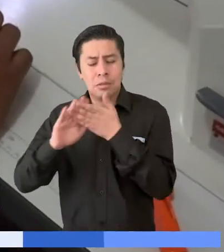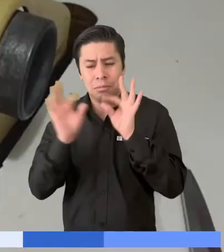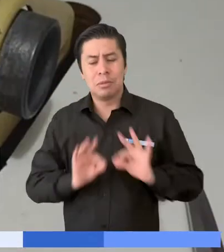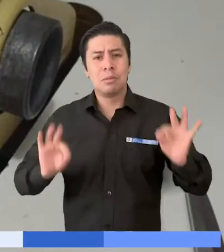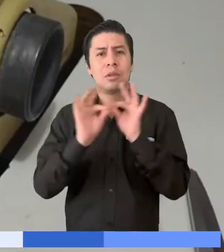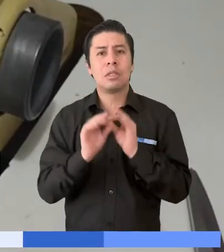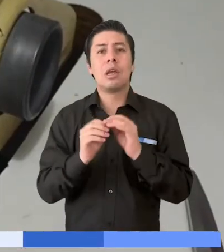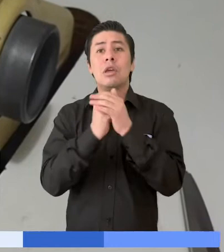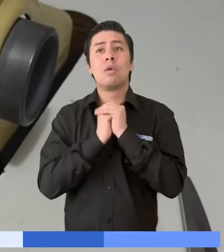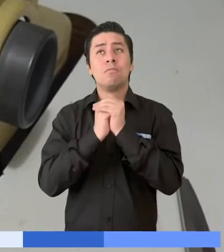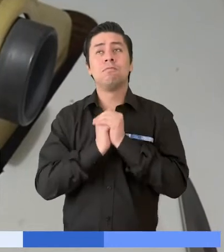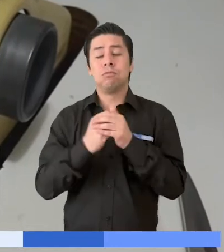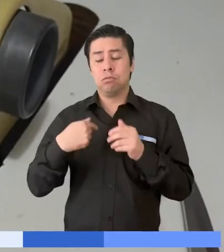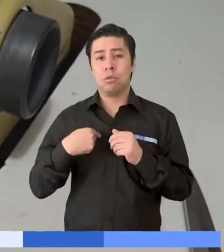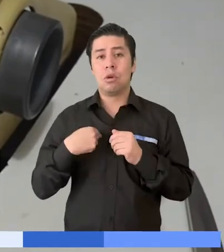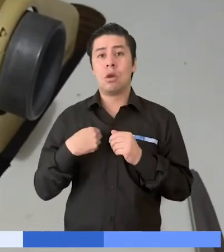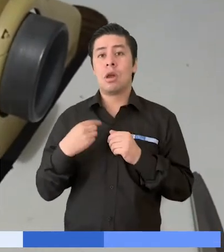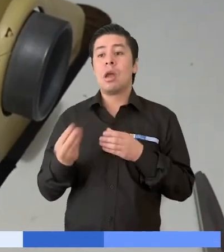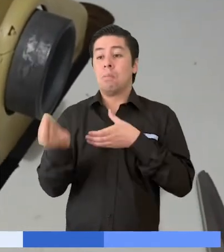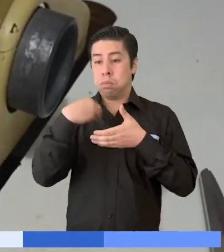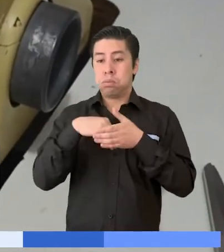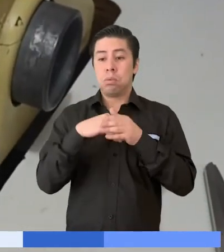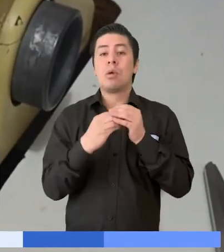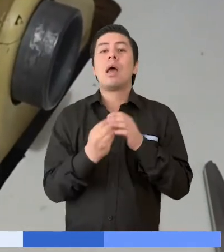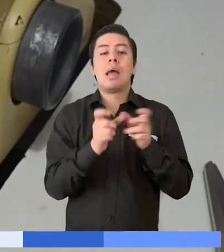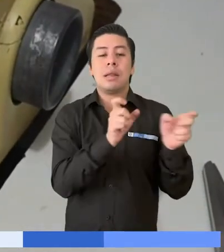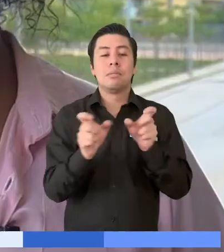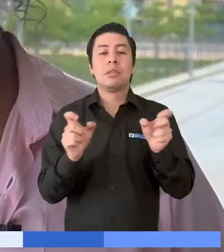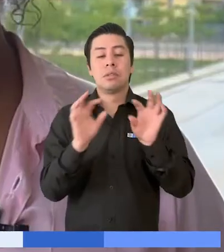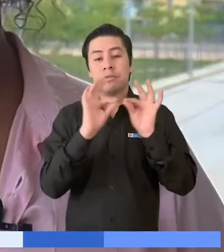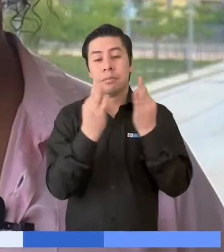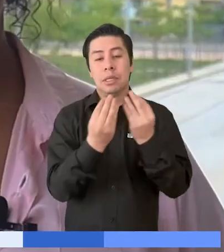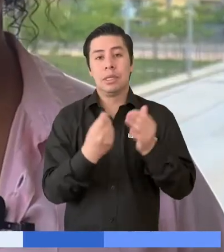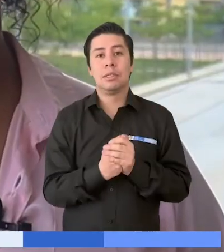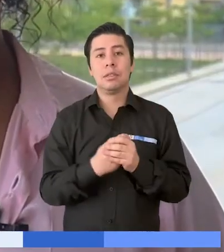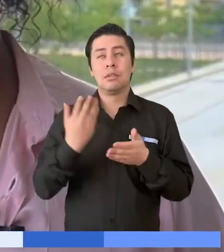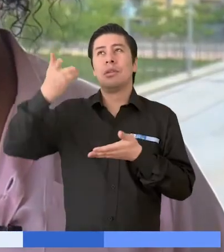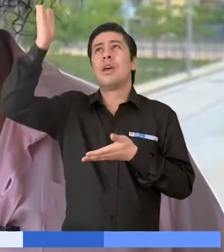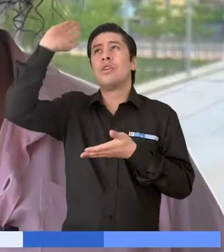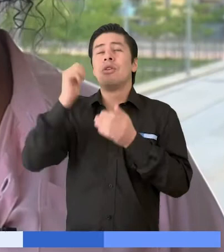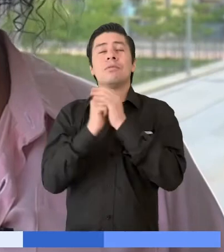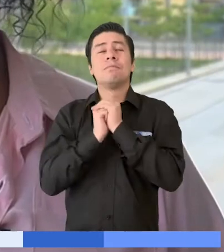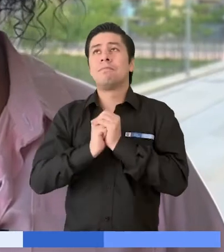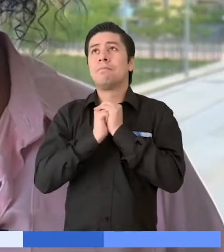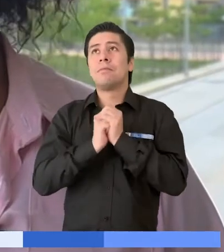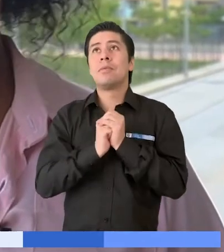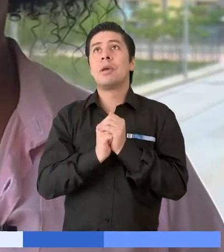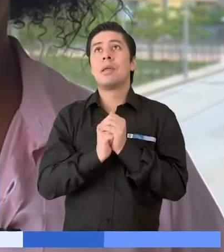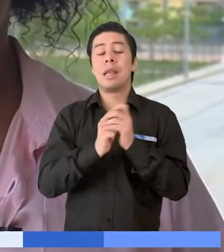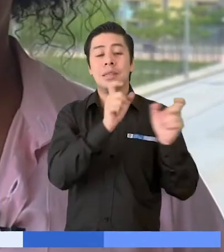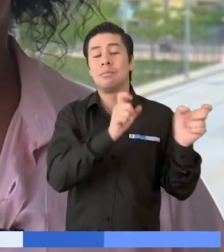eso en sus oraciones están incluidos sus victimarios. Yo le pido a Dios que tenga misericordia de las personas que